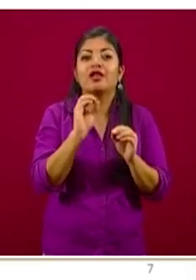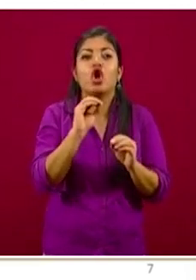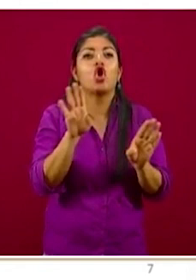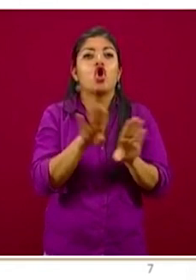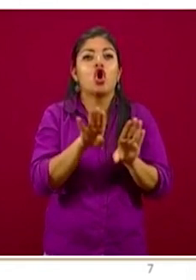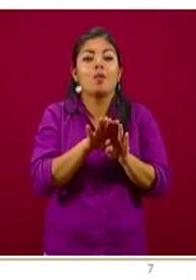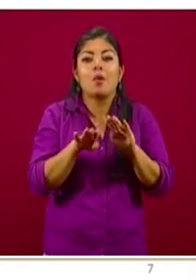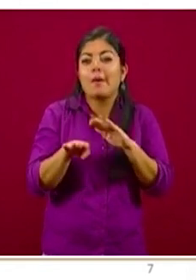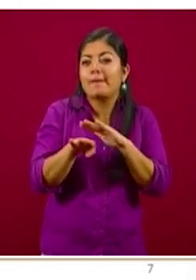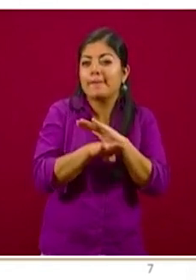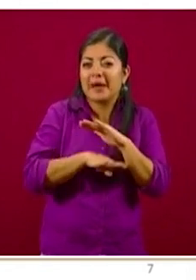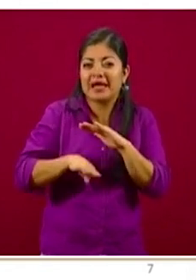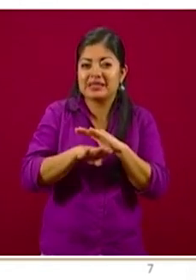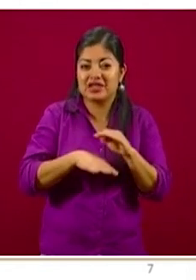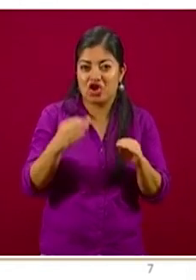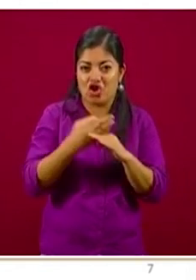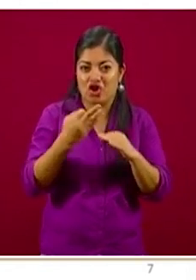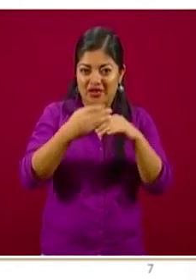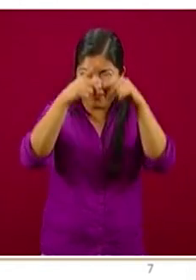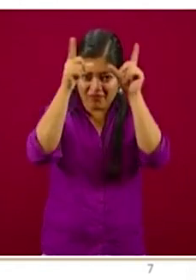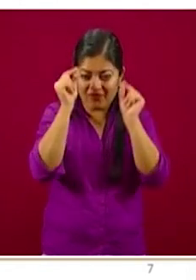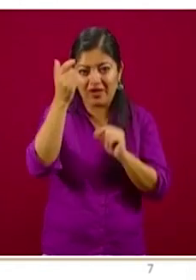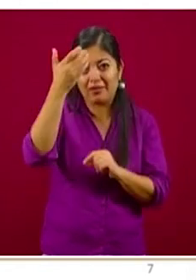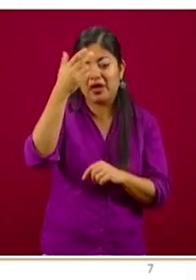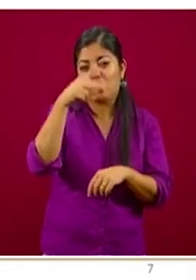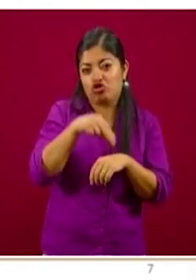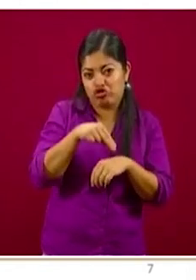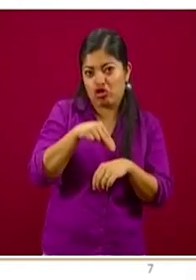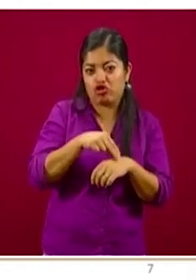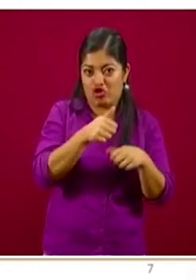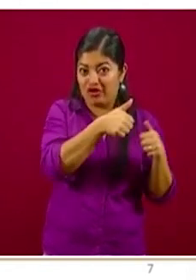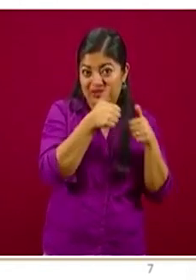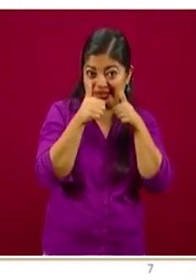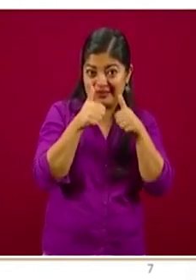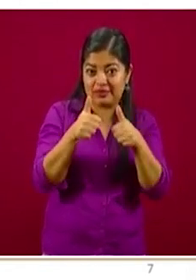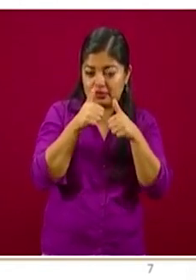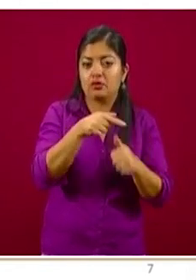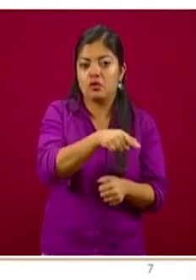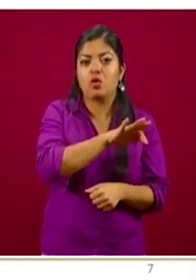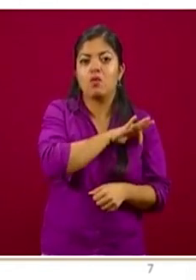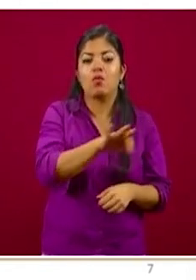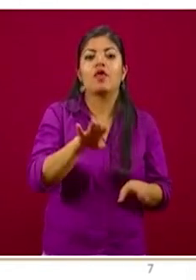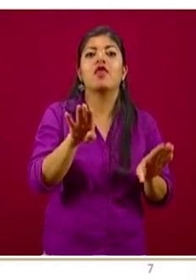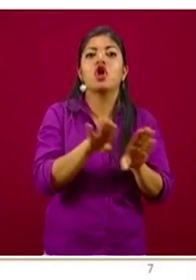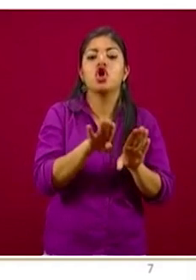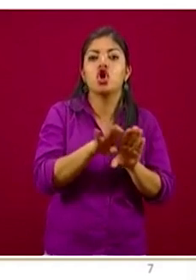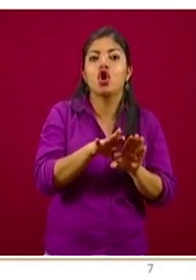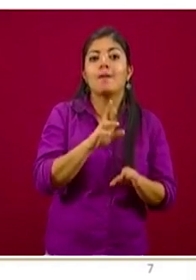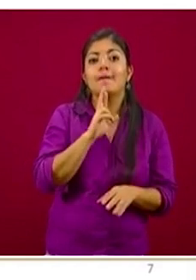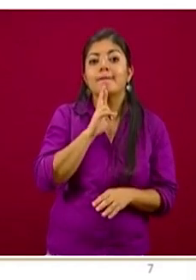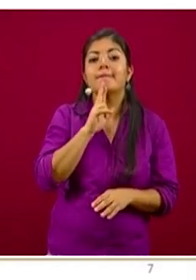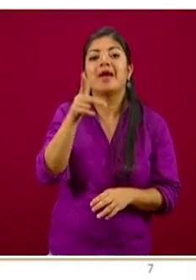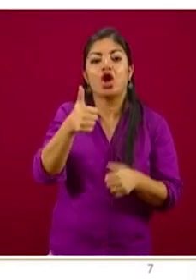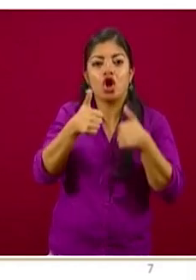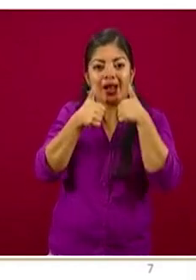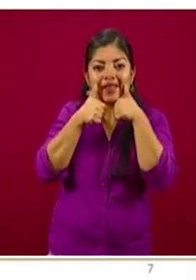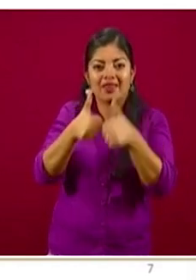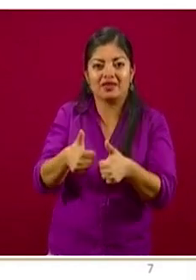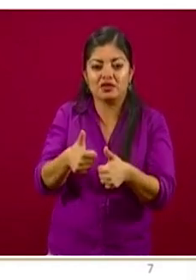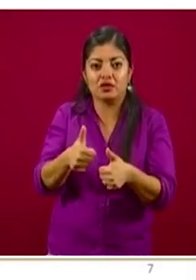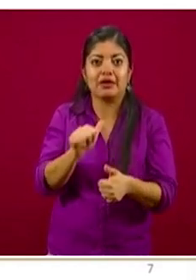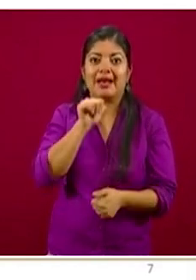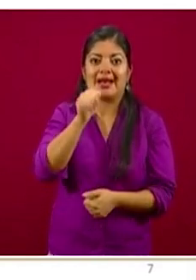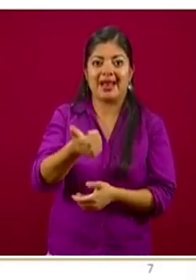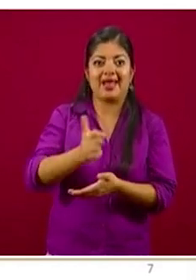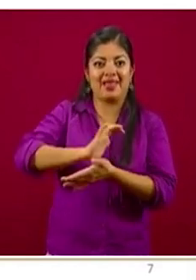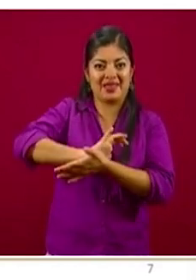y de enfermería que está ahorita atendiendo en los hospitales pueda brindar a esta comunidad de la diversidad sexual atención sin discriminación.